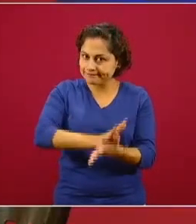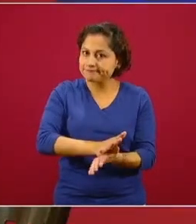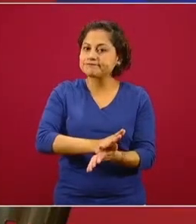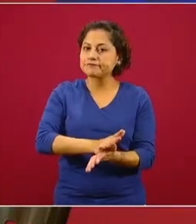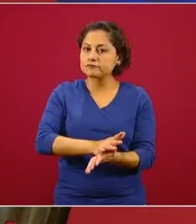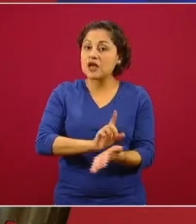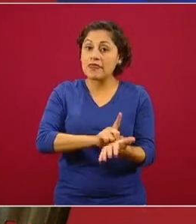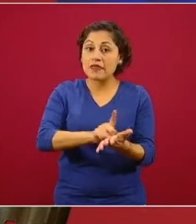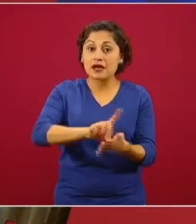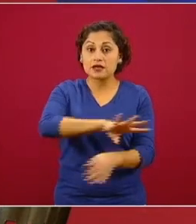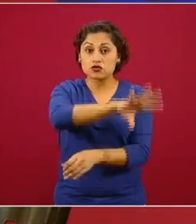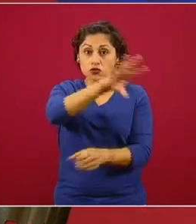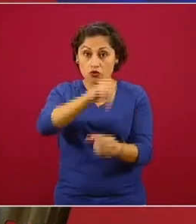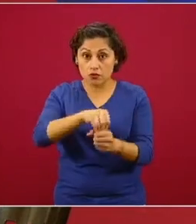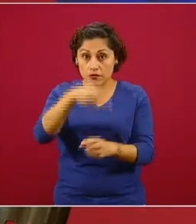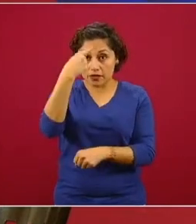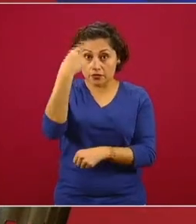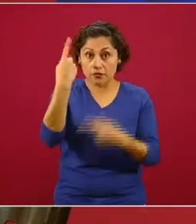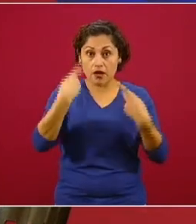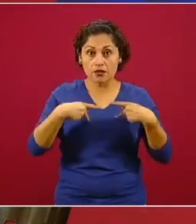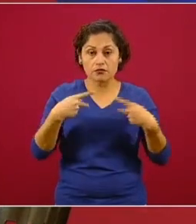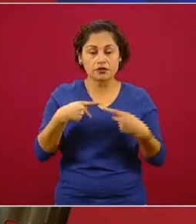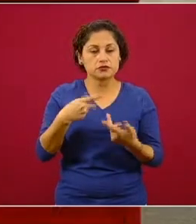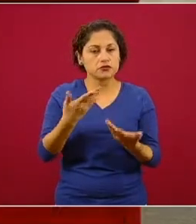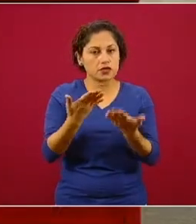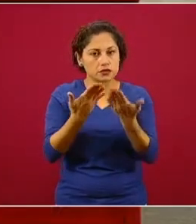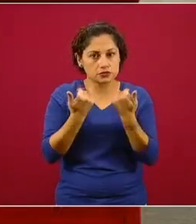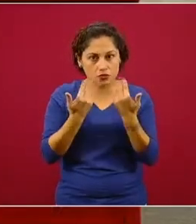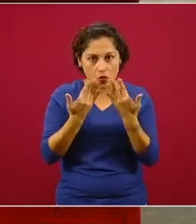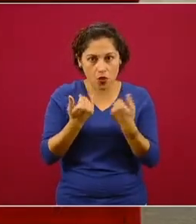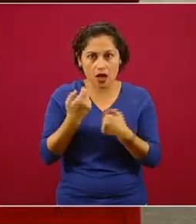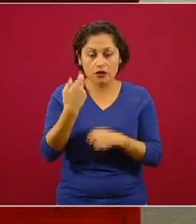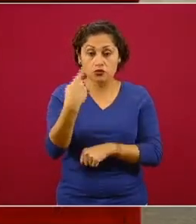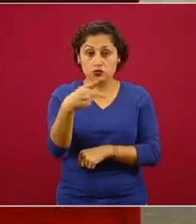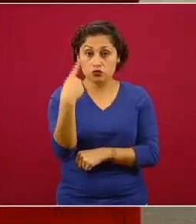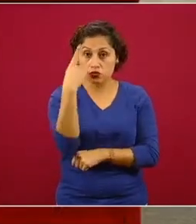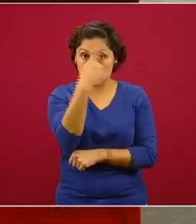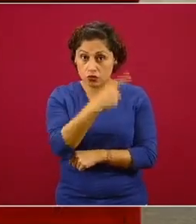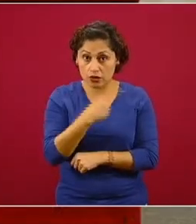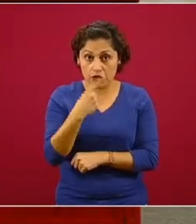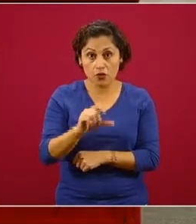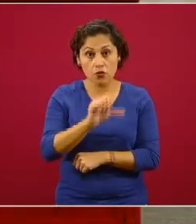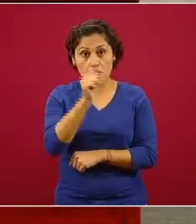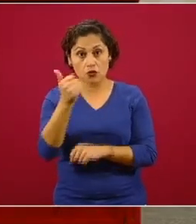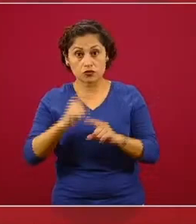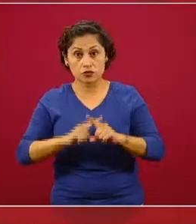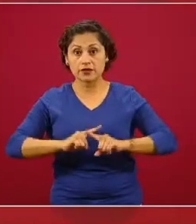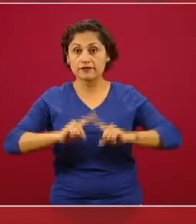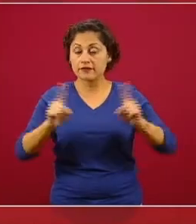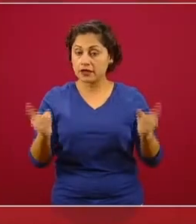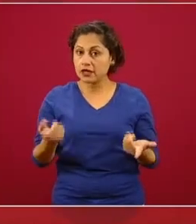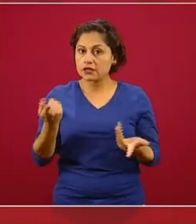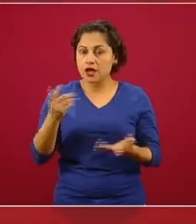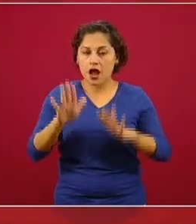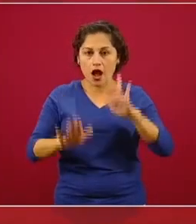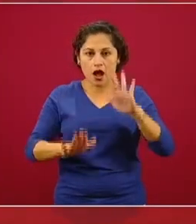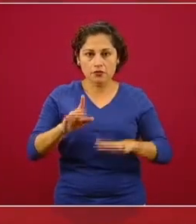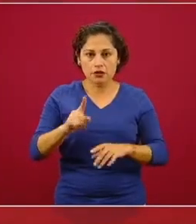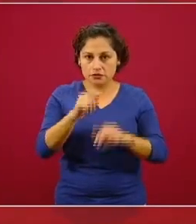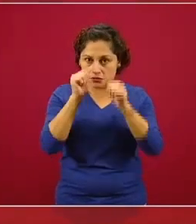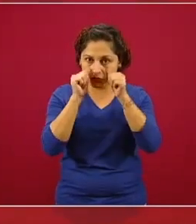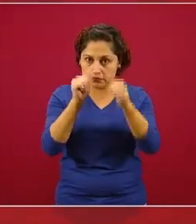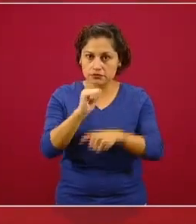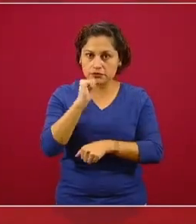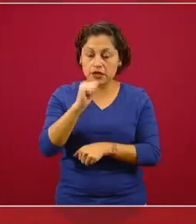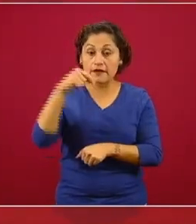suficientes a las personas que hablan una sola lengua y que esta lengua no es el español. México es un país multicultural y